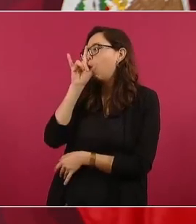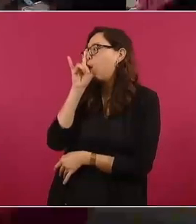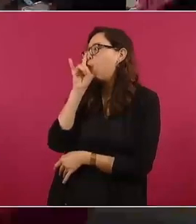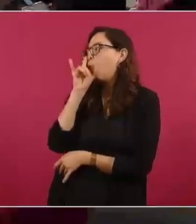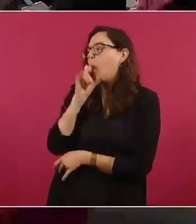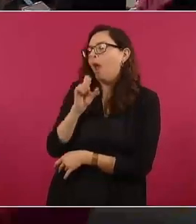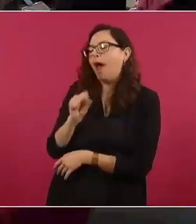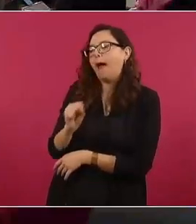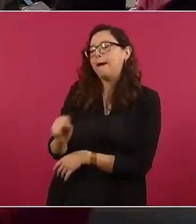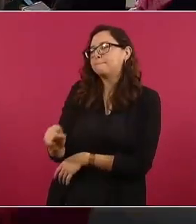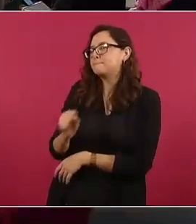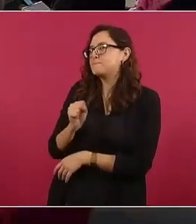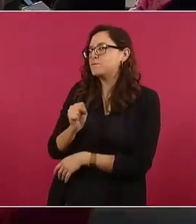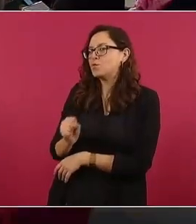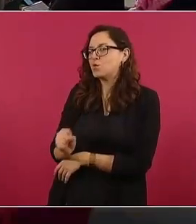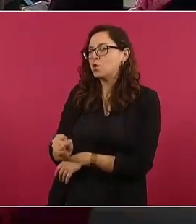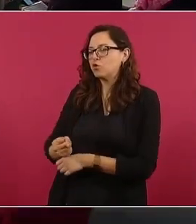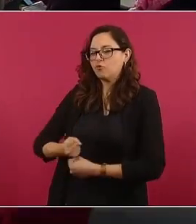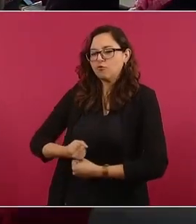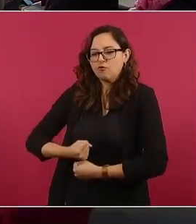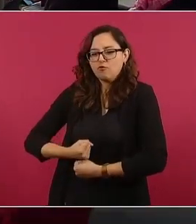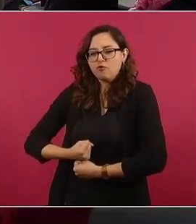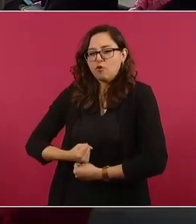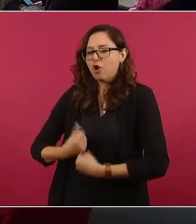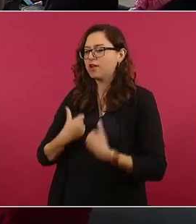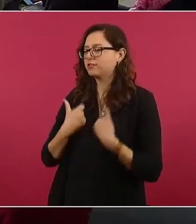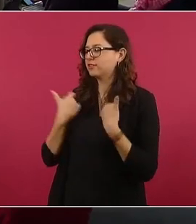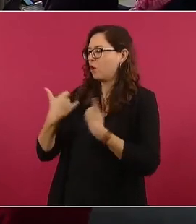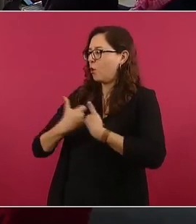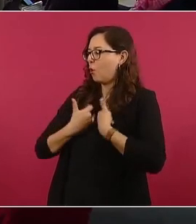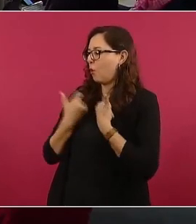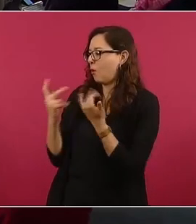viendo muy fuerte y y joven.